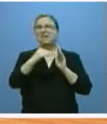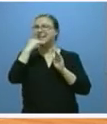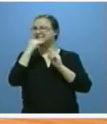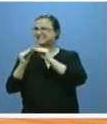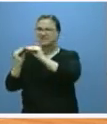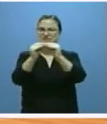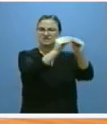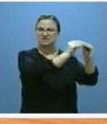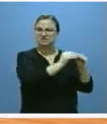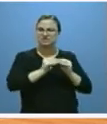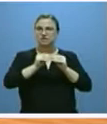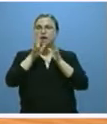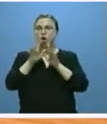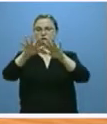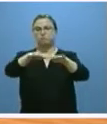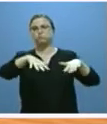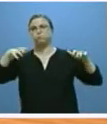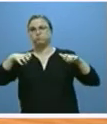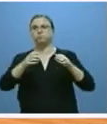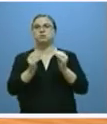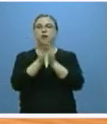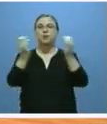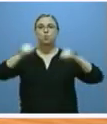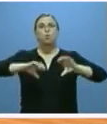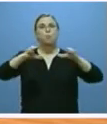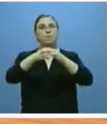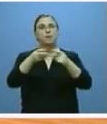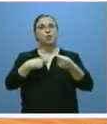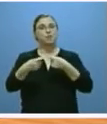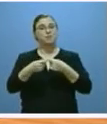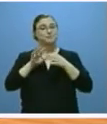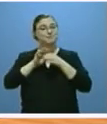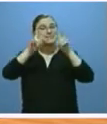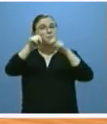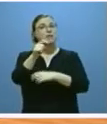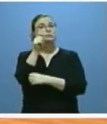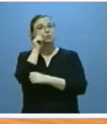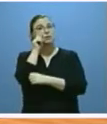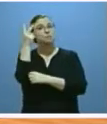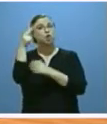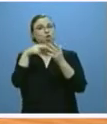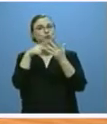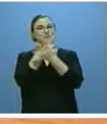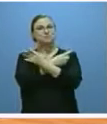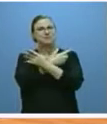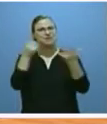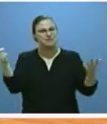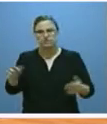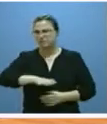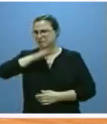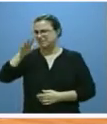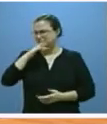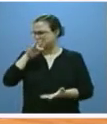unánime de las actuales cámaras. Por lo que se refiere al turismo, 2016 conoció cifras nunca antes